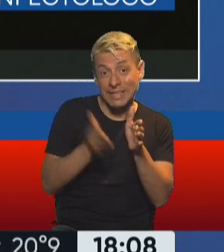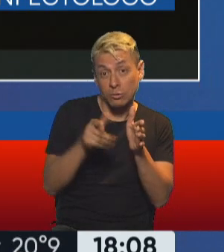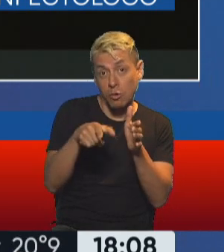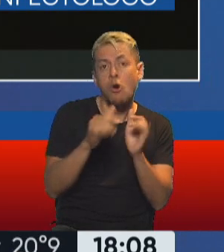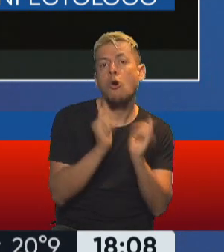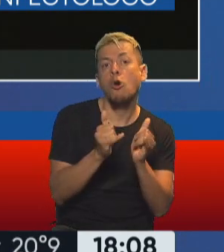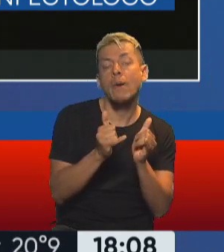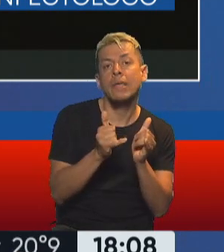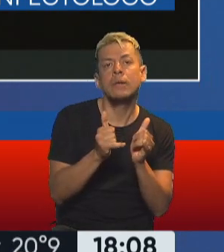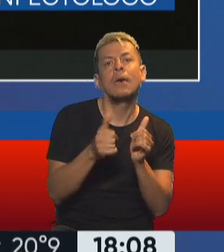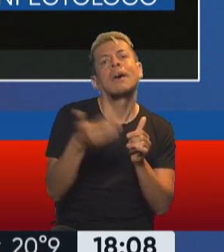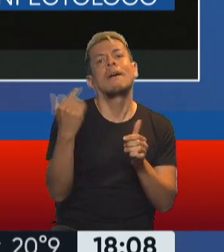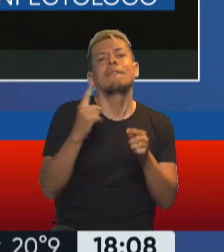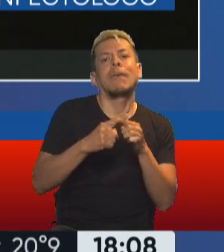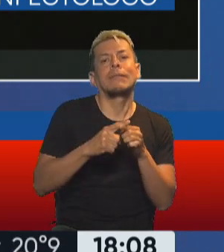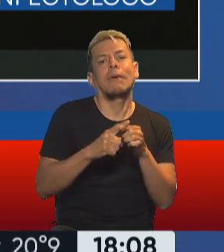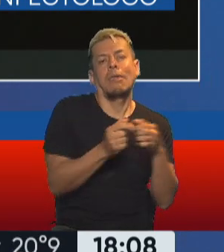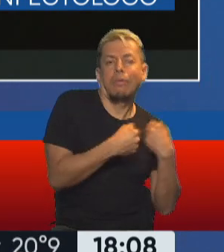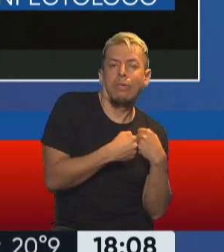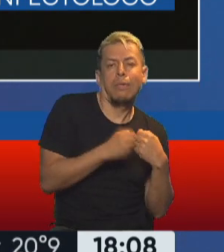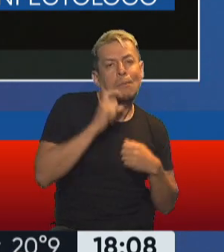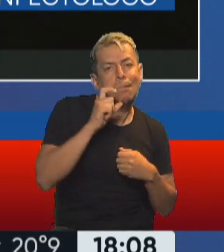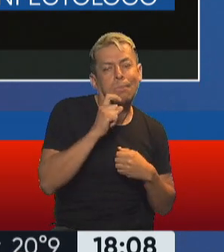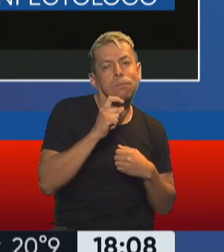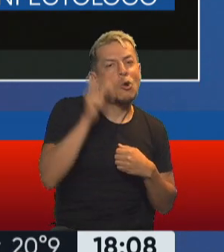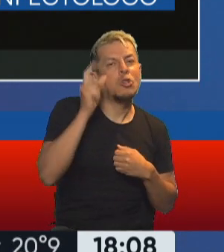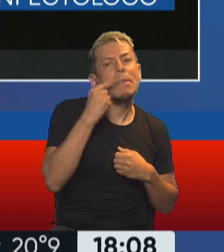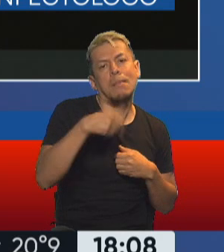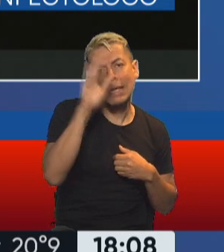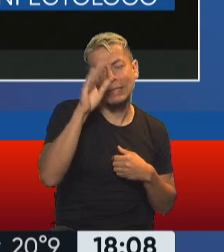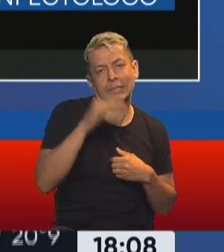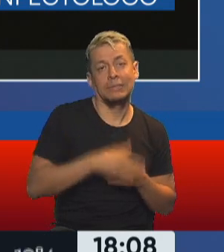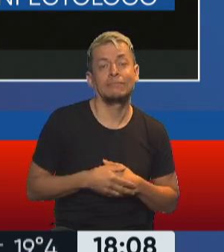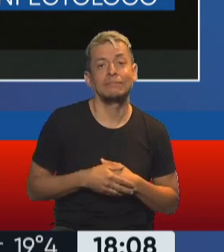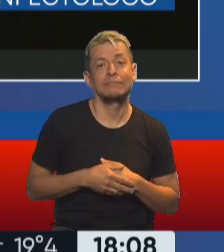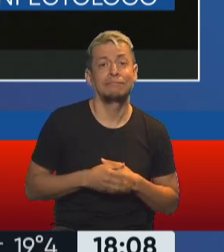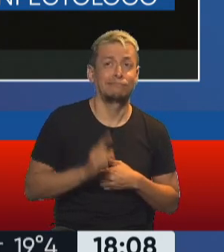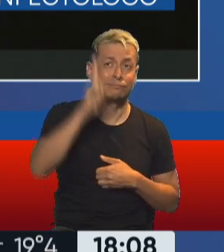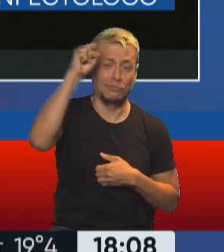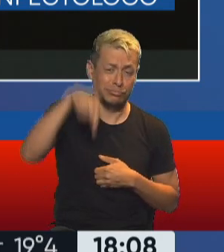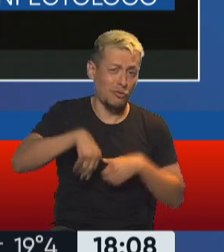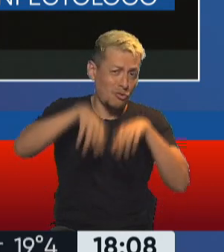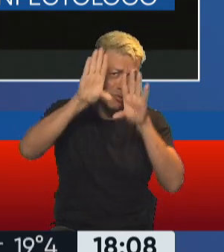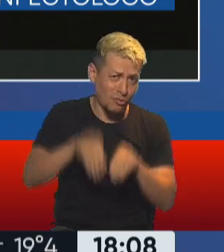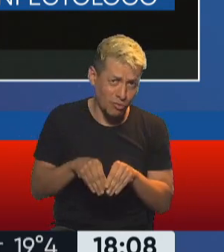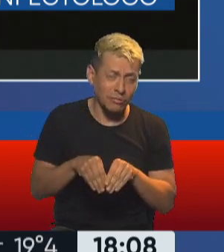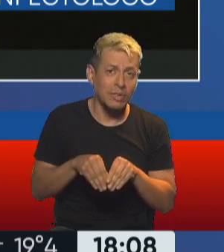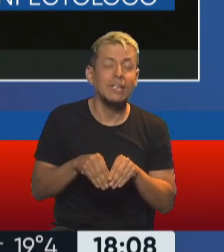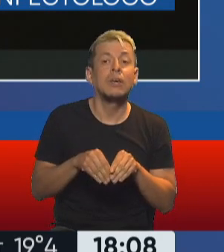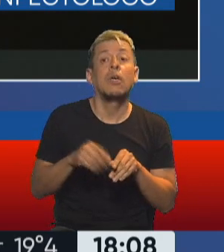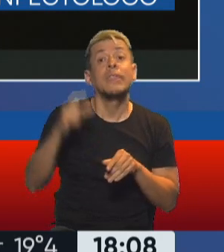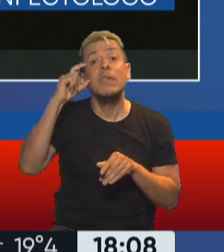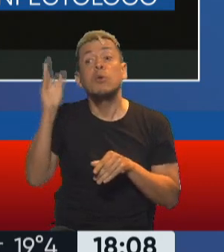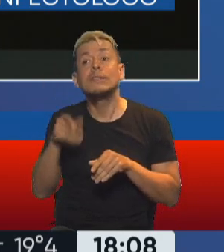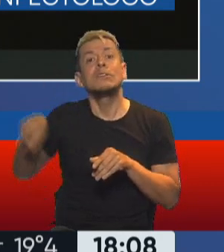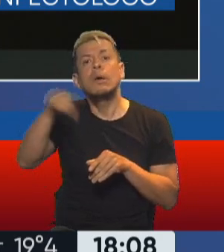hecho más de 8.000 fiestas clandestinas bajo el imperio del último DNU, desde la Kiaka, Ushuaia. Y un 10% duro, que